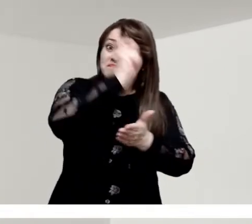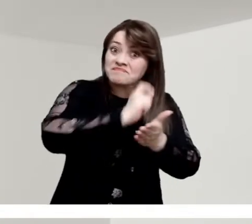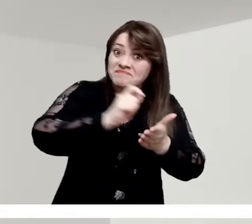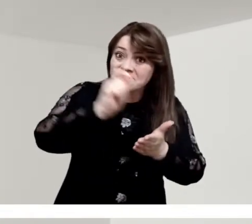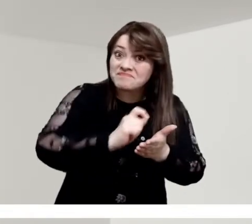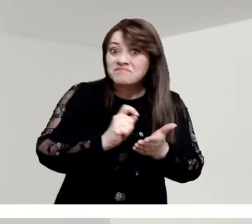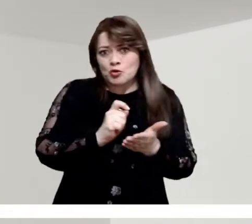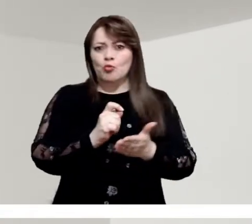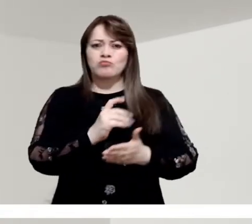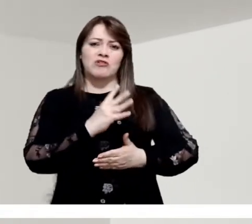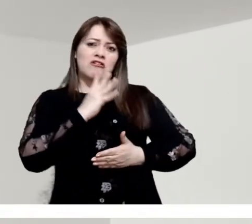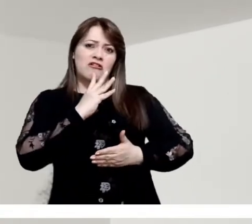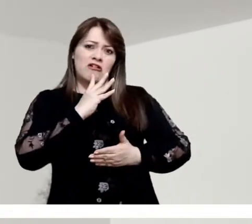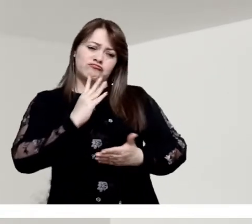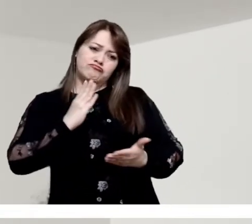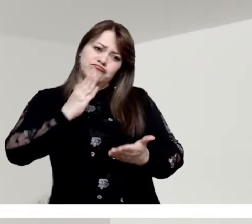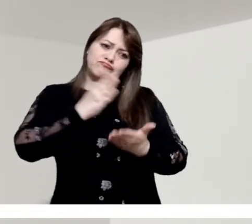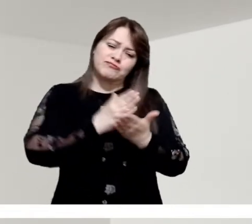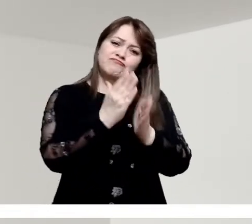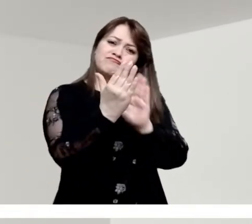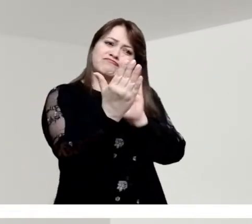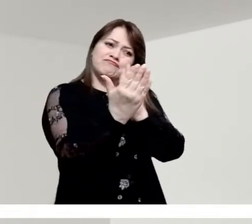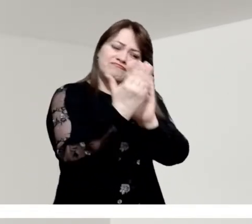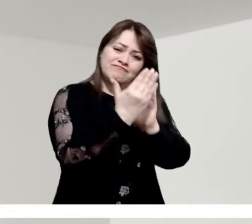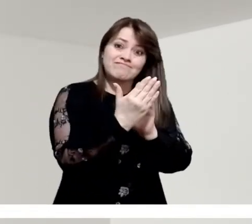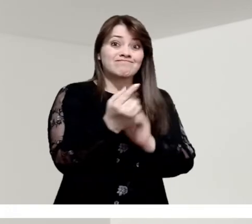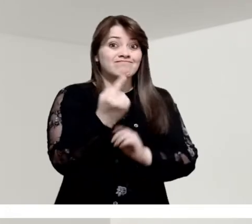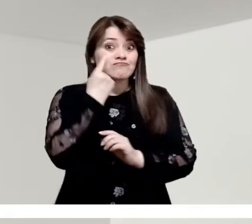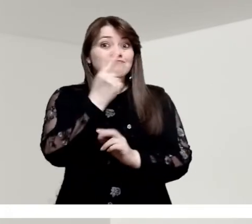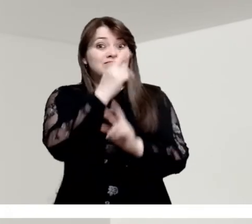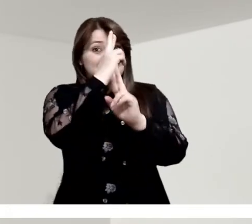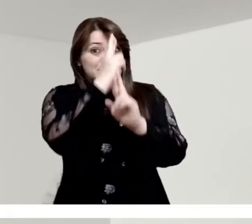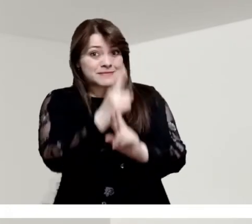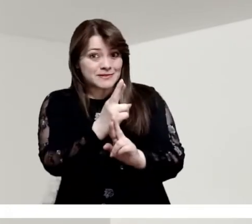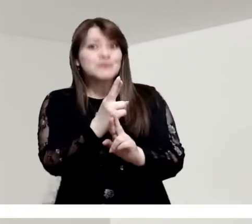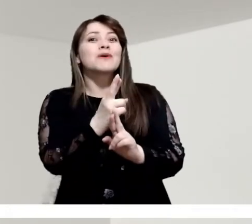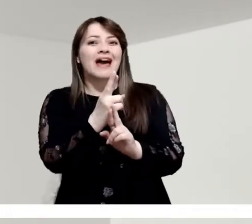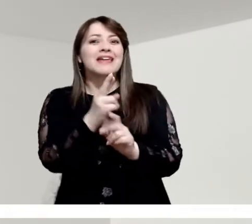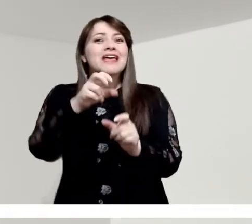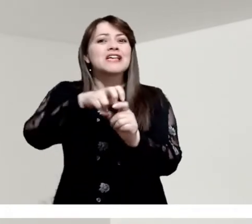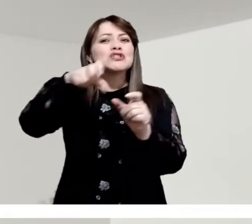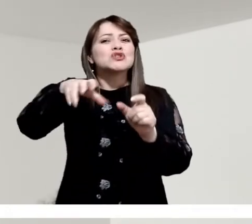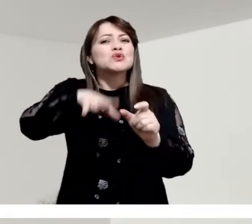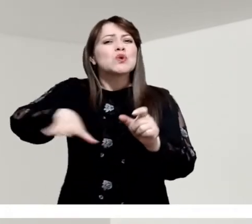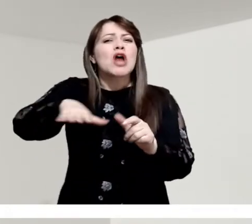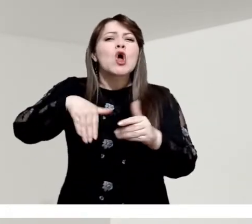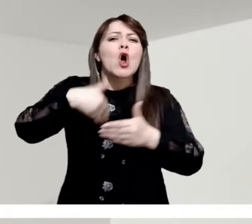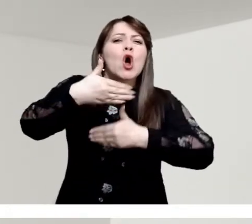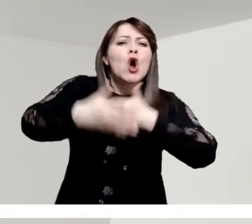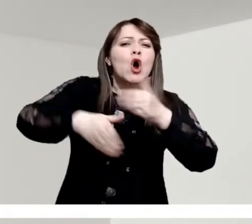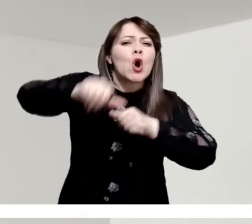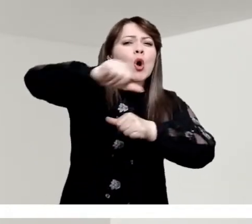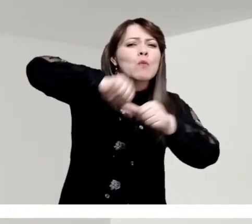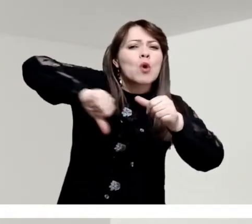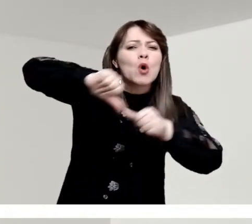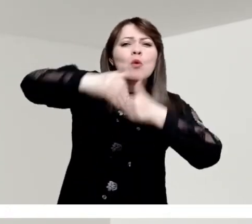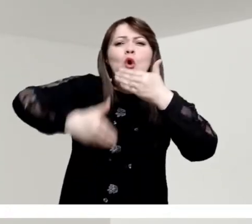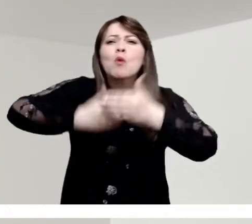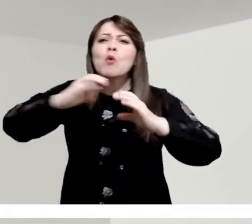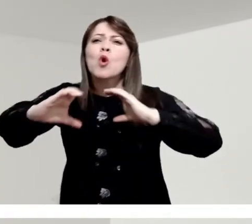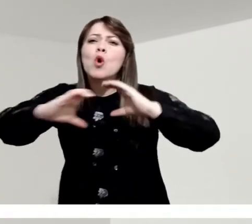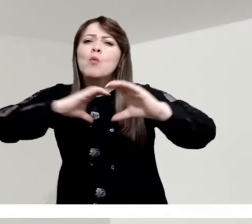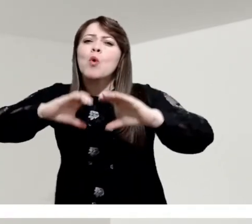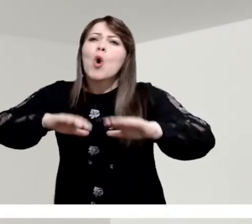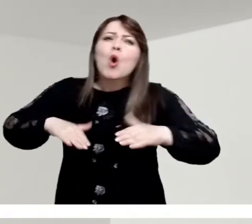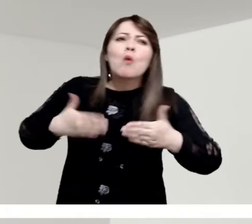o verbal. De manera respetuosa. Por eso los ciudadanos pueden consultar cómo realizar cada trámite y qué canales